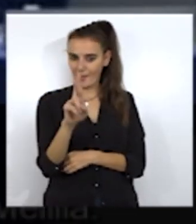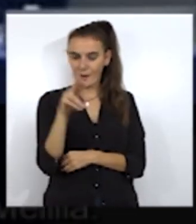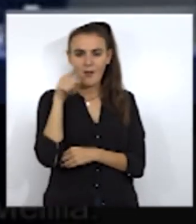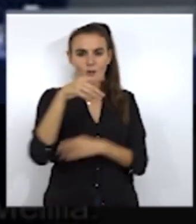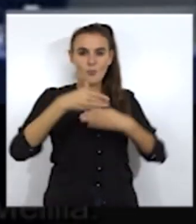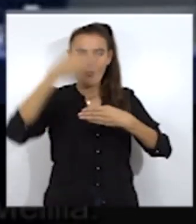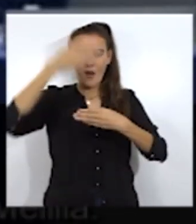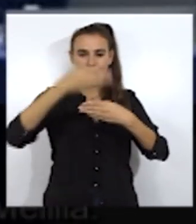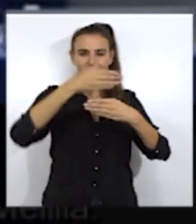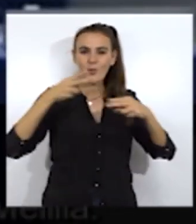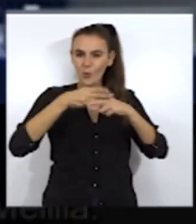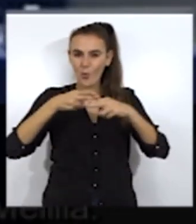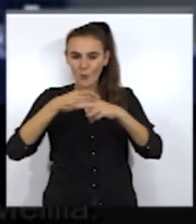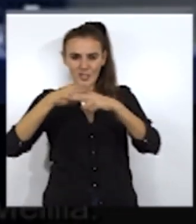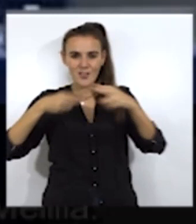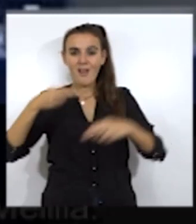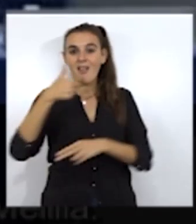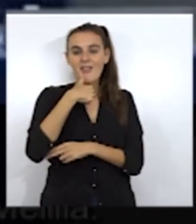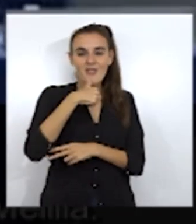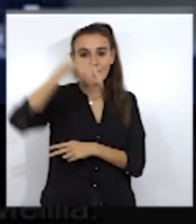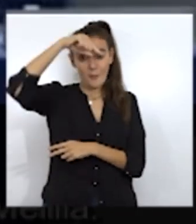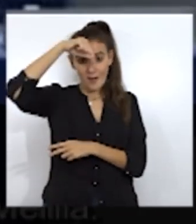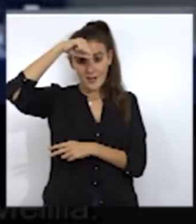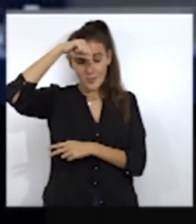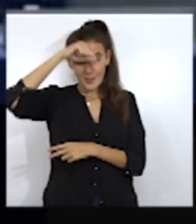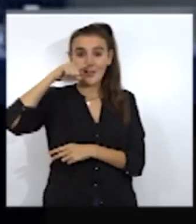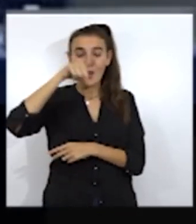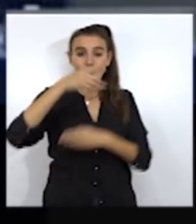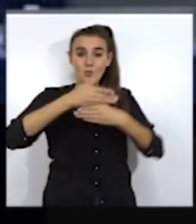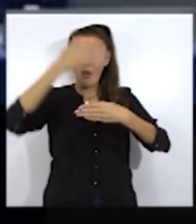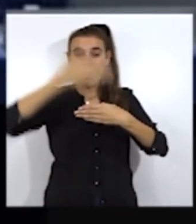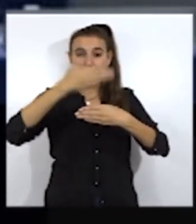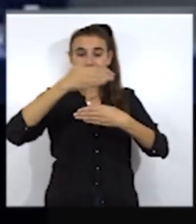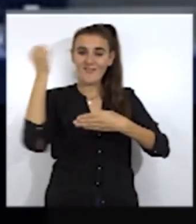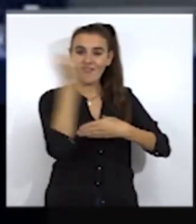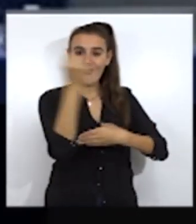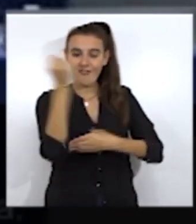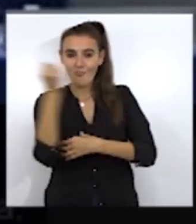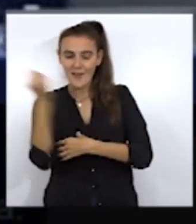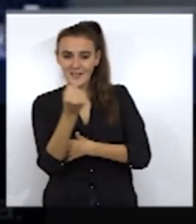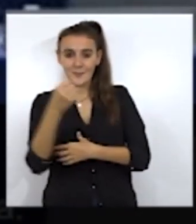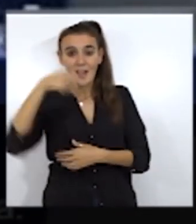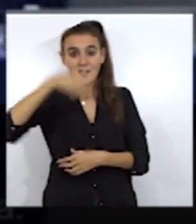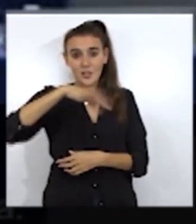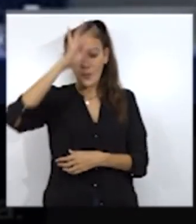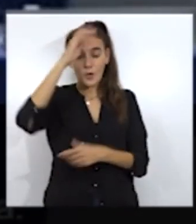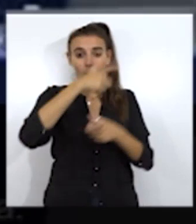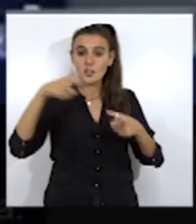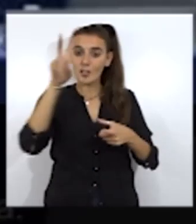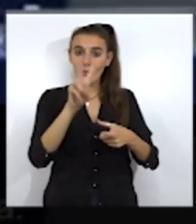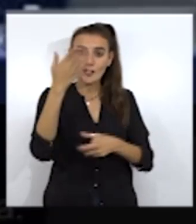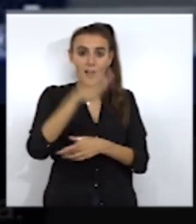Es una gran valla con cuchillas en Ceuta y Melía. Es una valla que mata. Este mismo domingo,